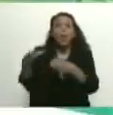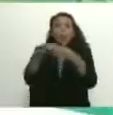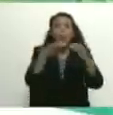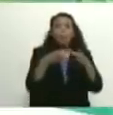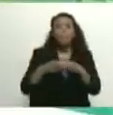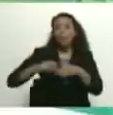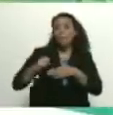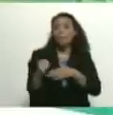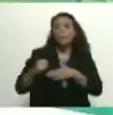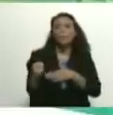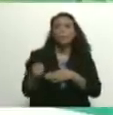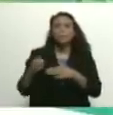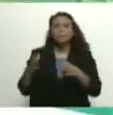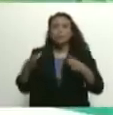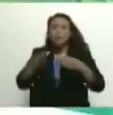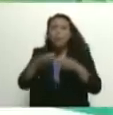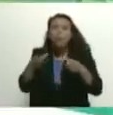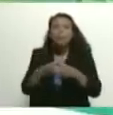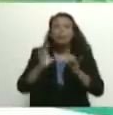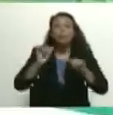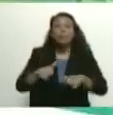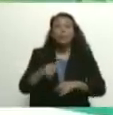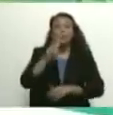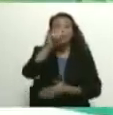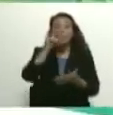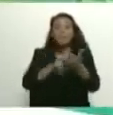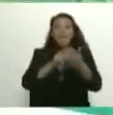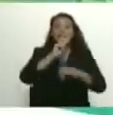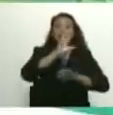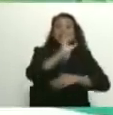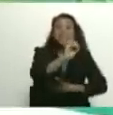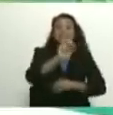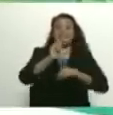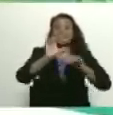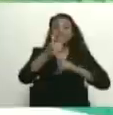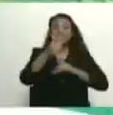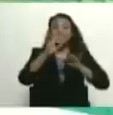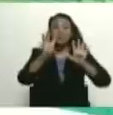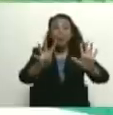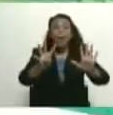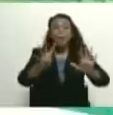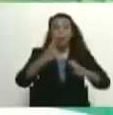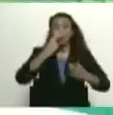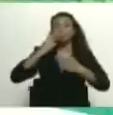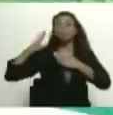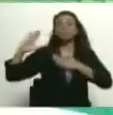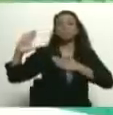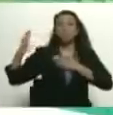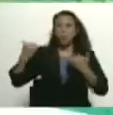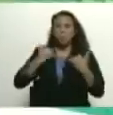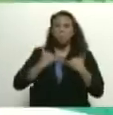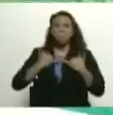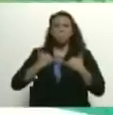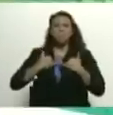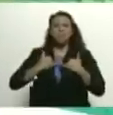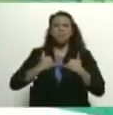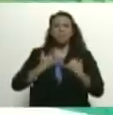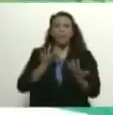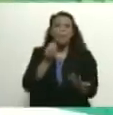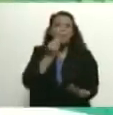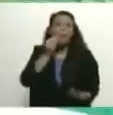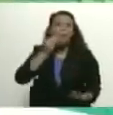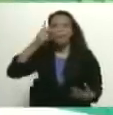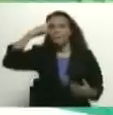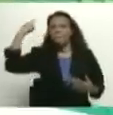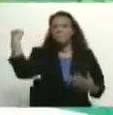de paz. También lo hicieron en 2019. ¿Recuerdan? Cuando juramentaron. Se autojuramentó el bobolongo, el